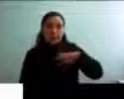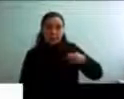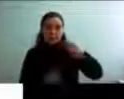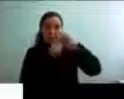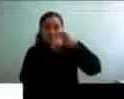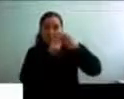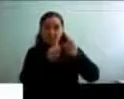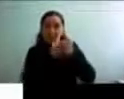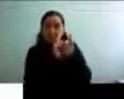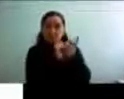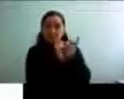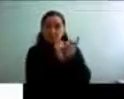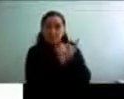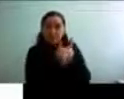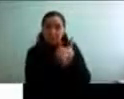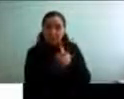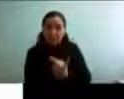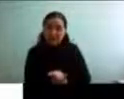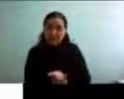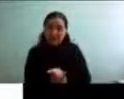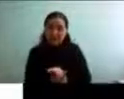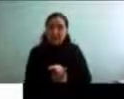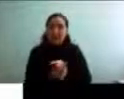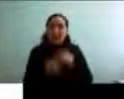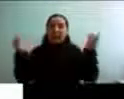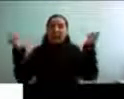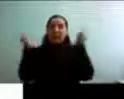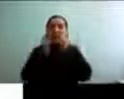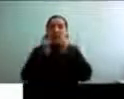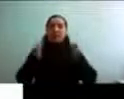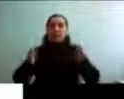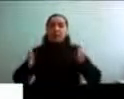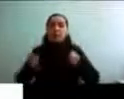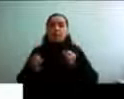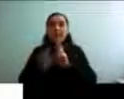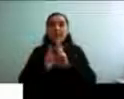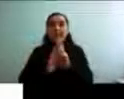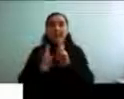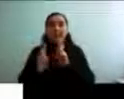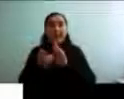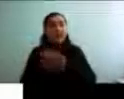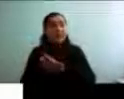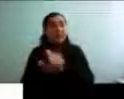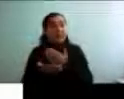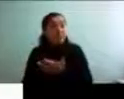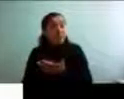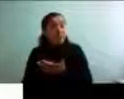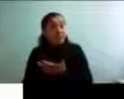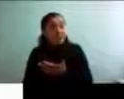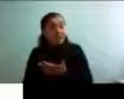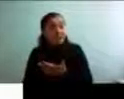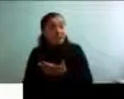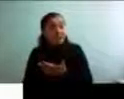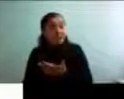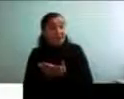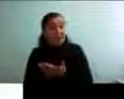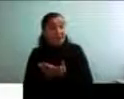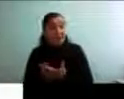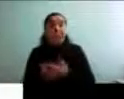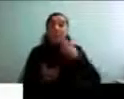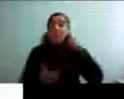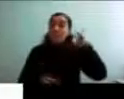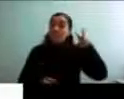cambiando y por lo tanto la manera de establecer una relación saludable, ¿no? Entre padres